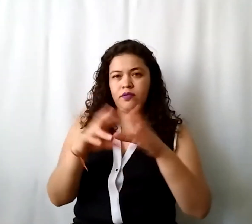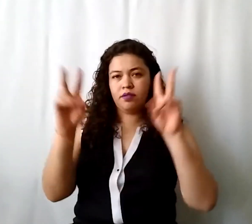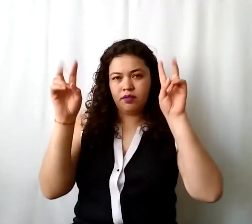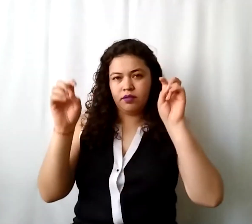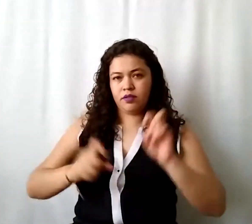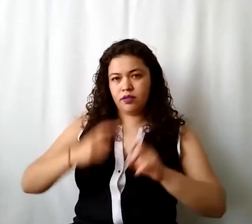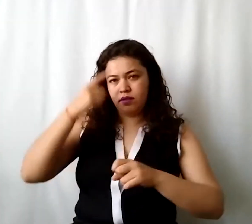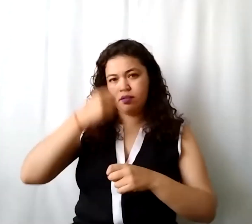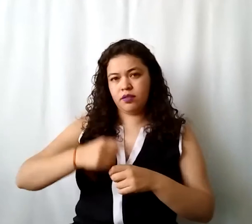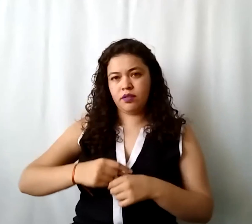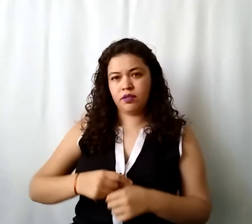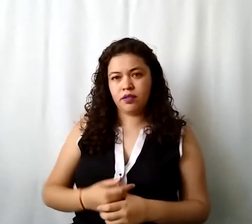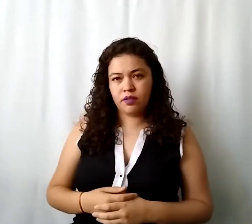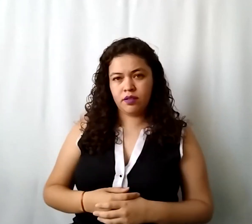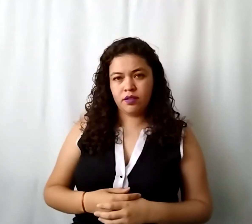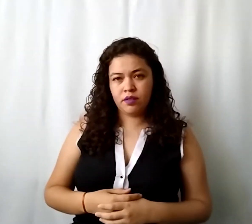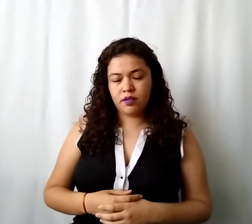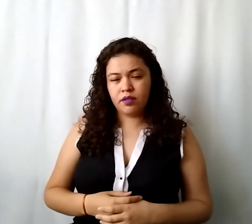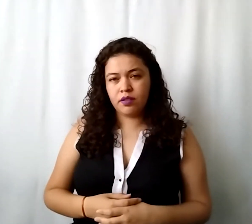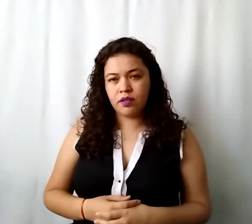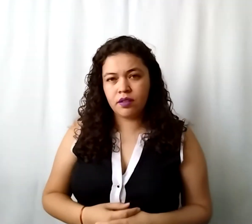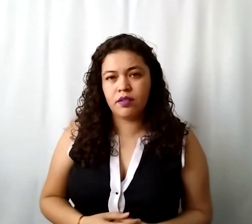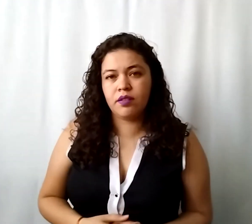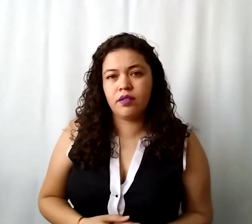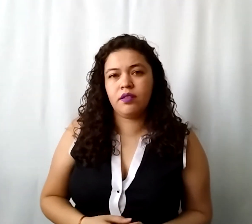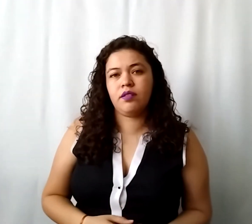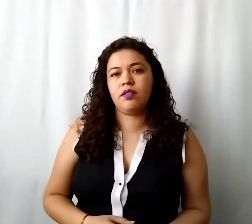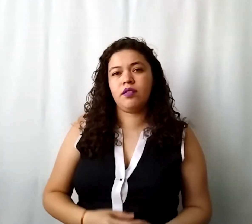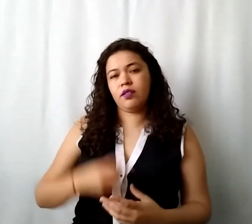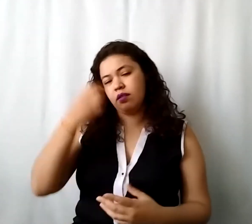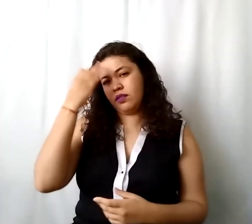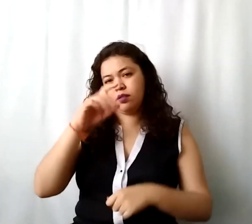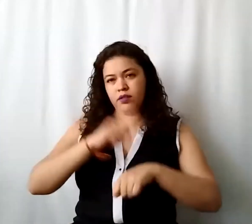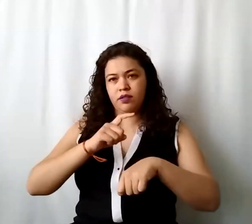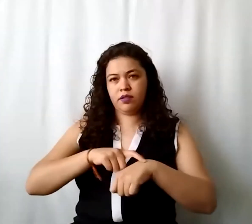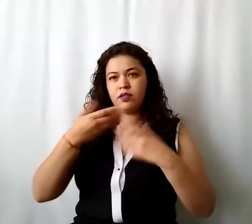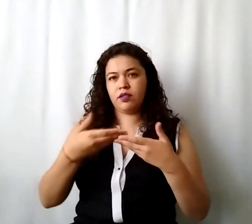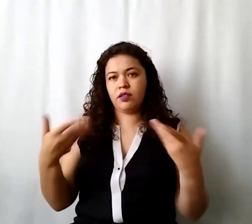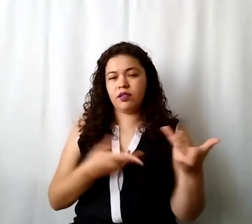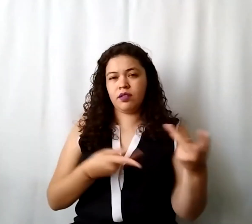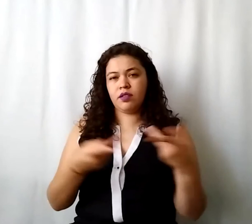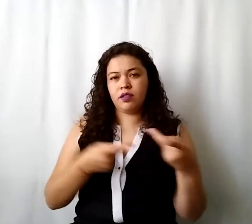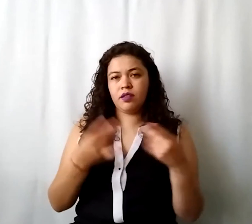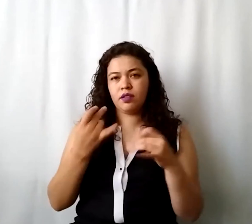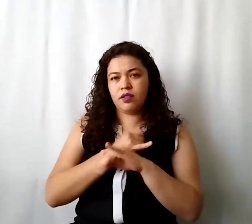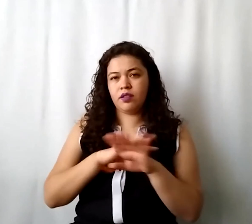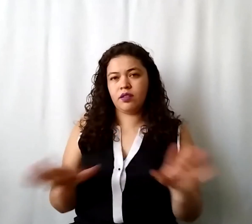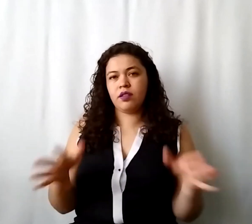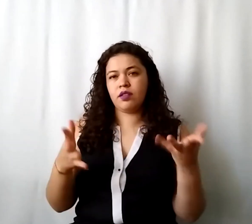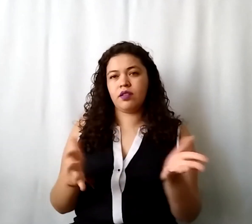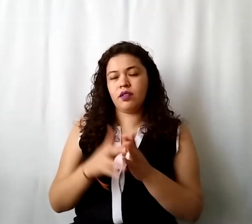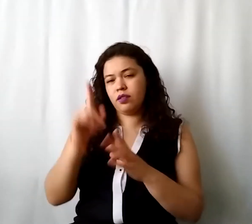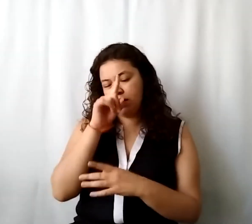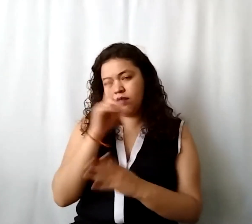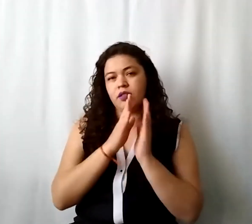para explicar este tema de servicio de alojamiento entonces por cuestiones de tiempo y bueno por la preparación de